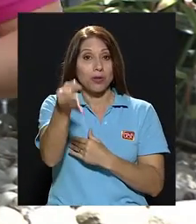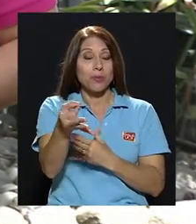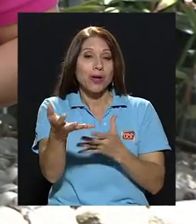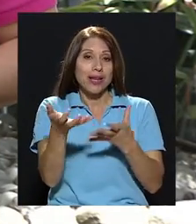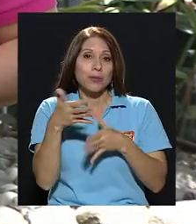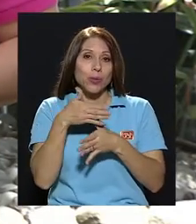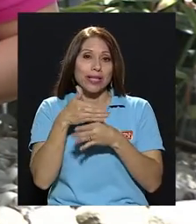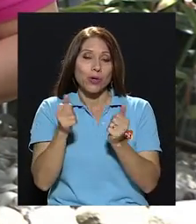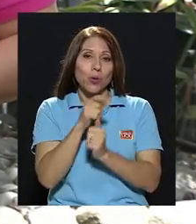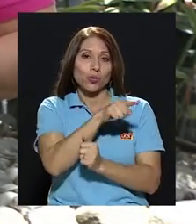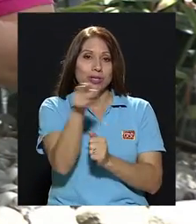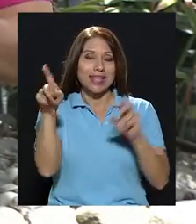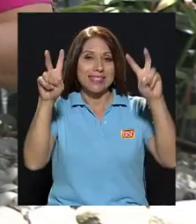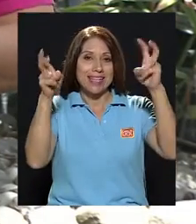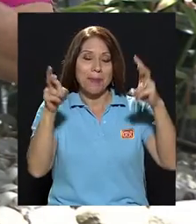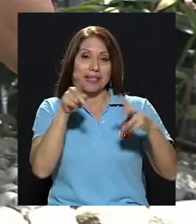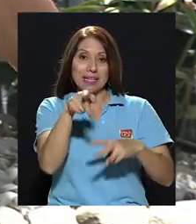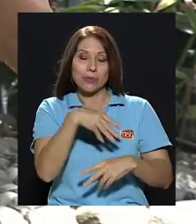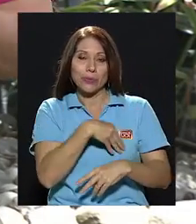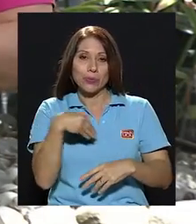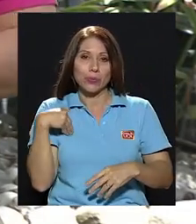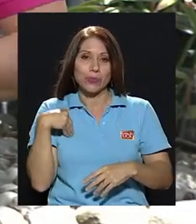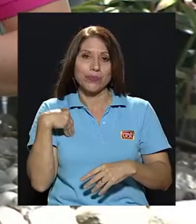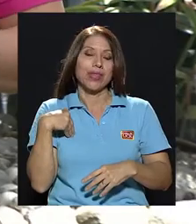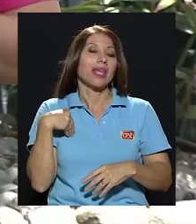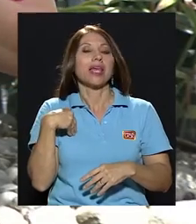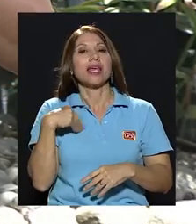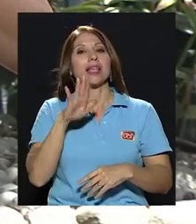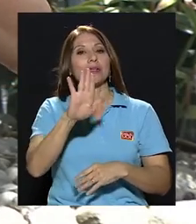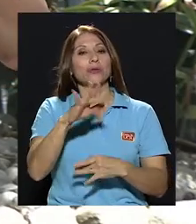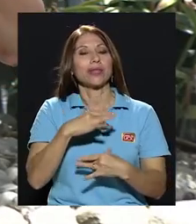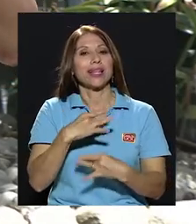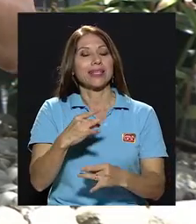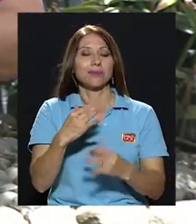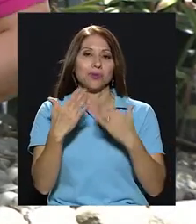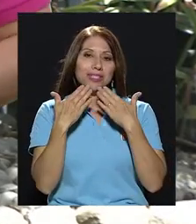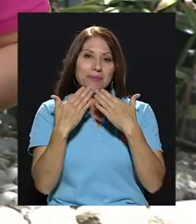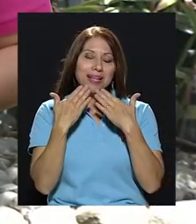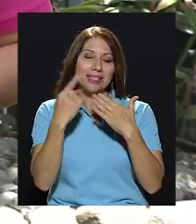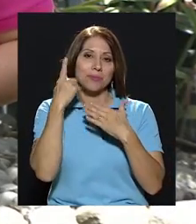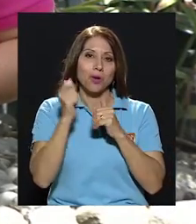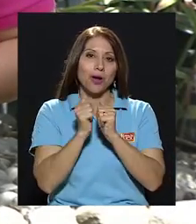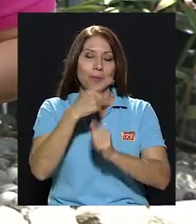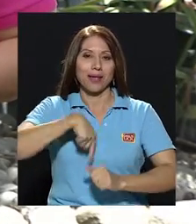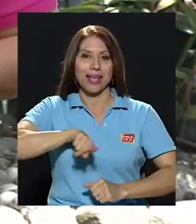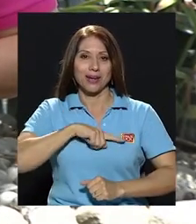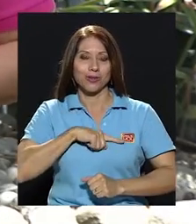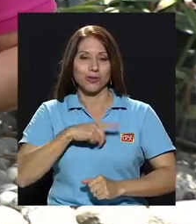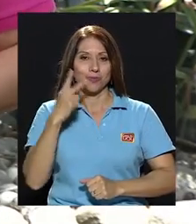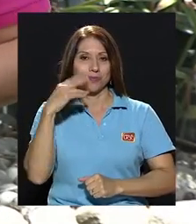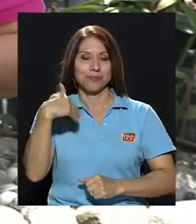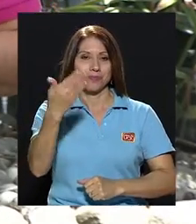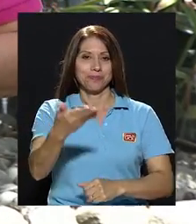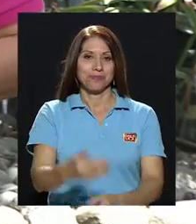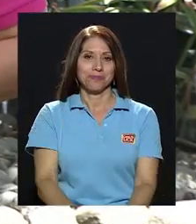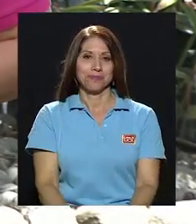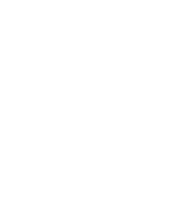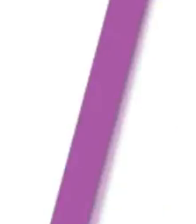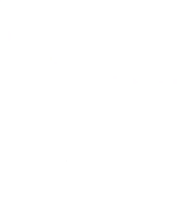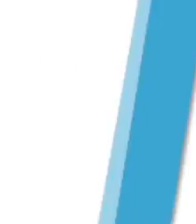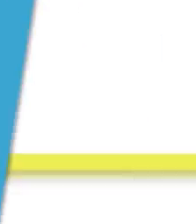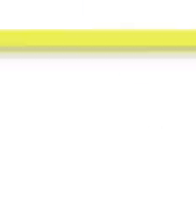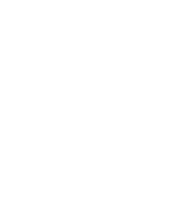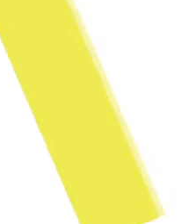queremos compartir con ustedes temas que sean de su agrado y de su interés. Muchísimas gracias por acompañarnos. Hasta luego.